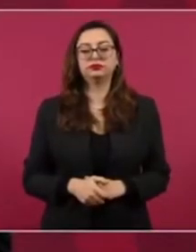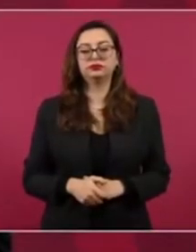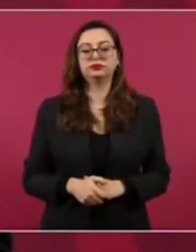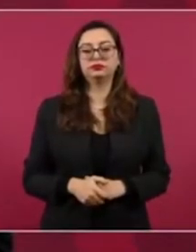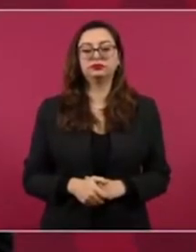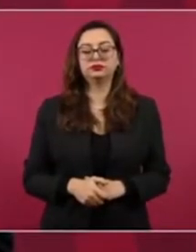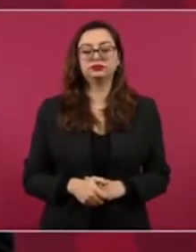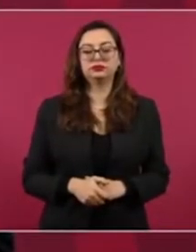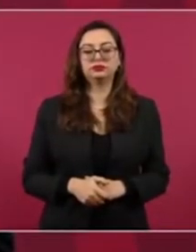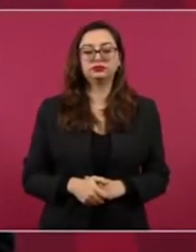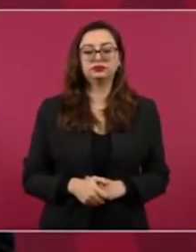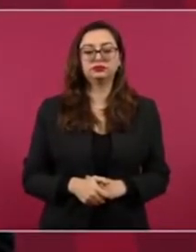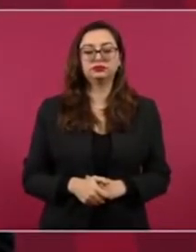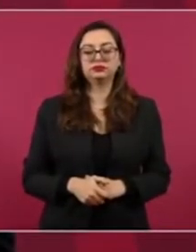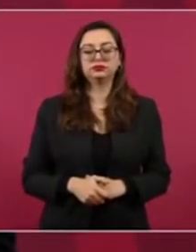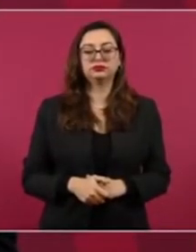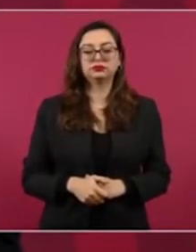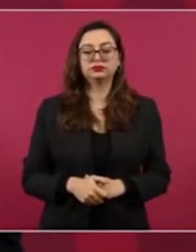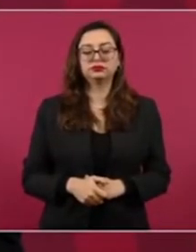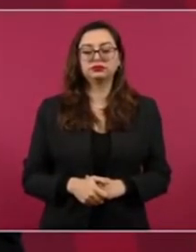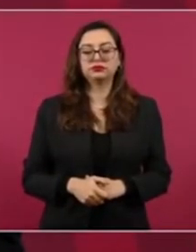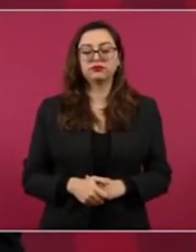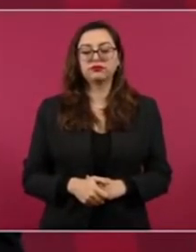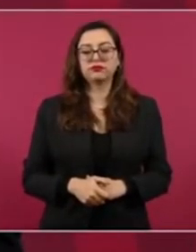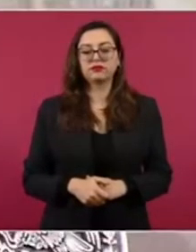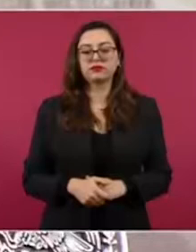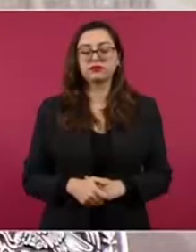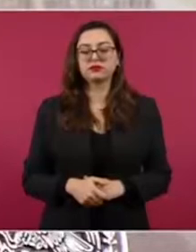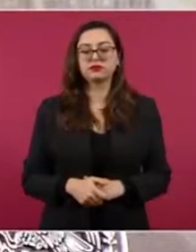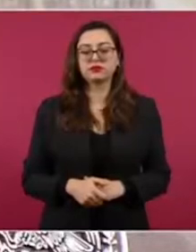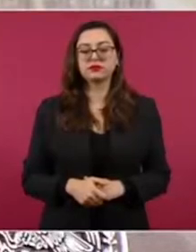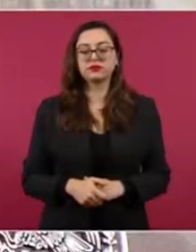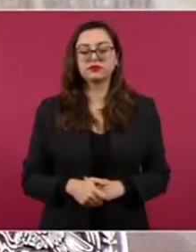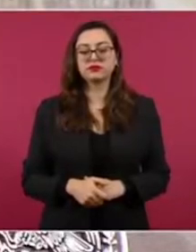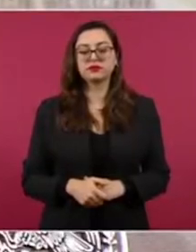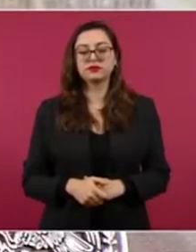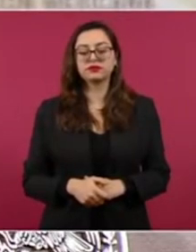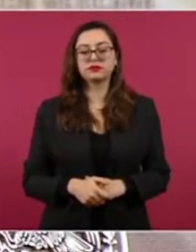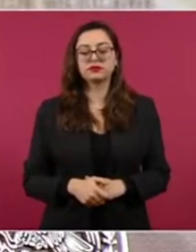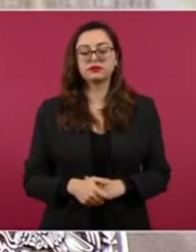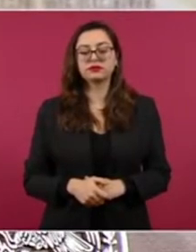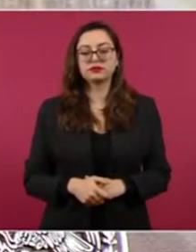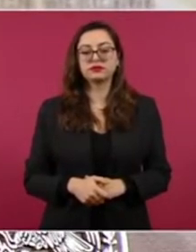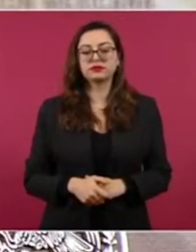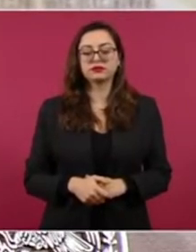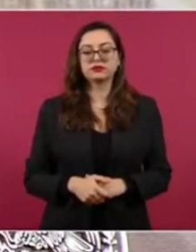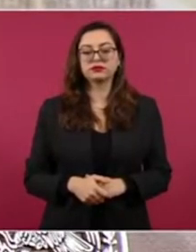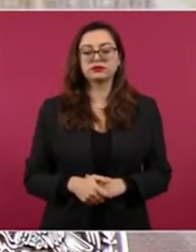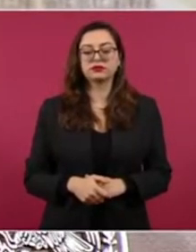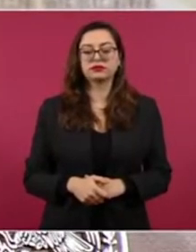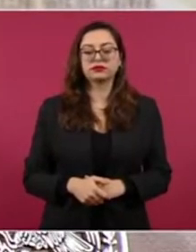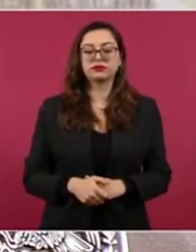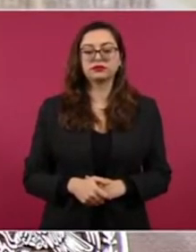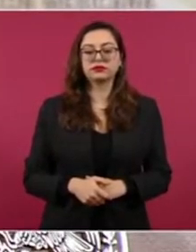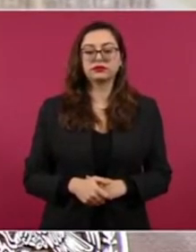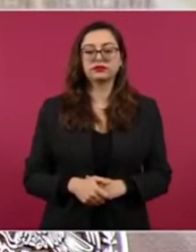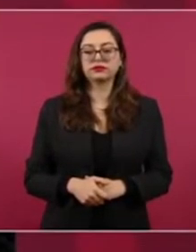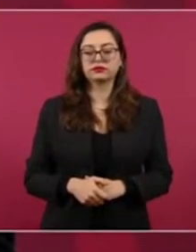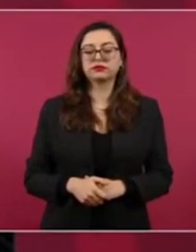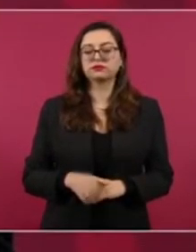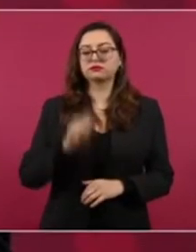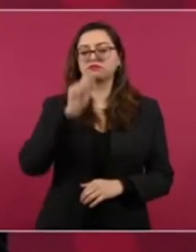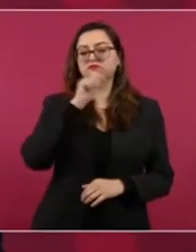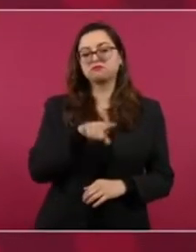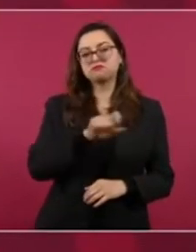también él va a informarles, pero no